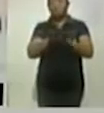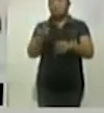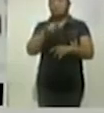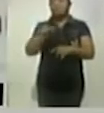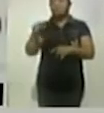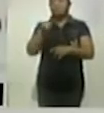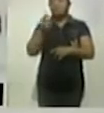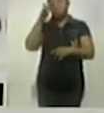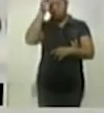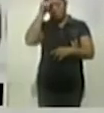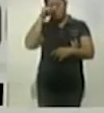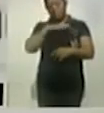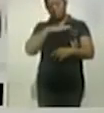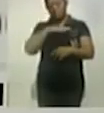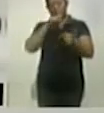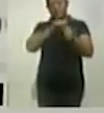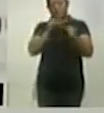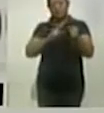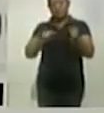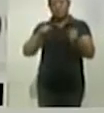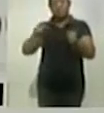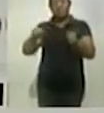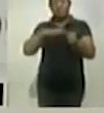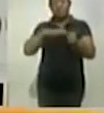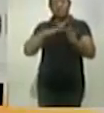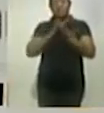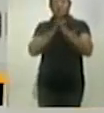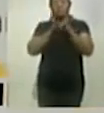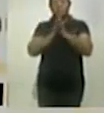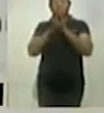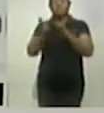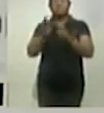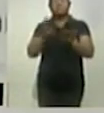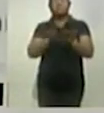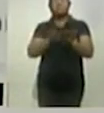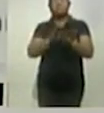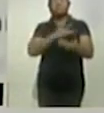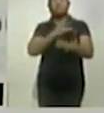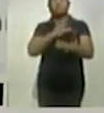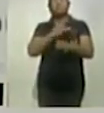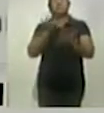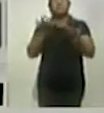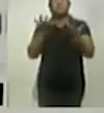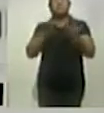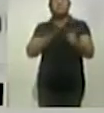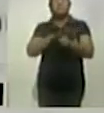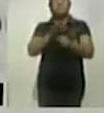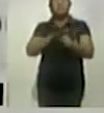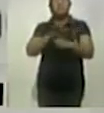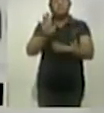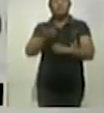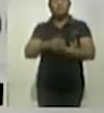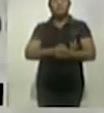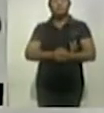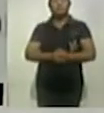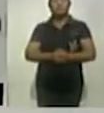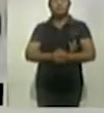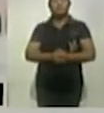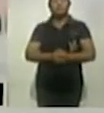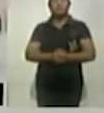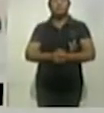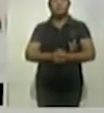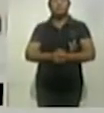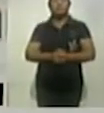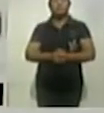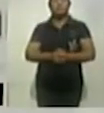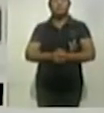participó en uno a nivel nacional en el cual se inscribieron instituciones, comercios, industrias, mismas casas,